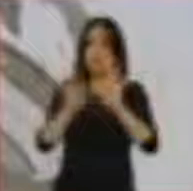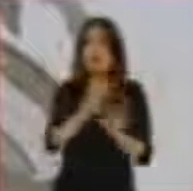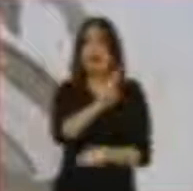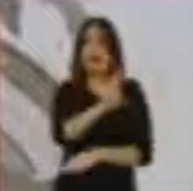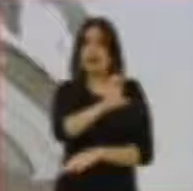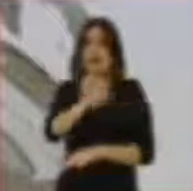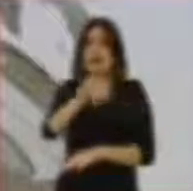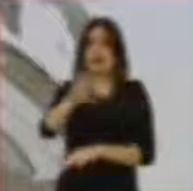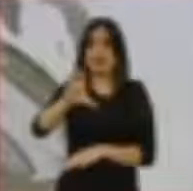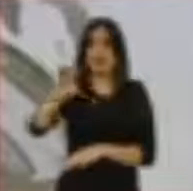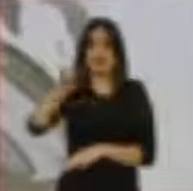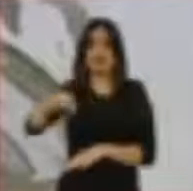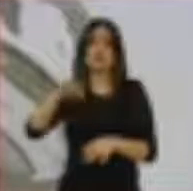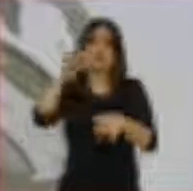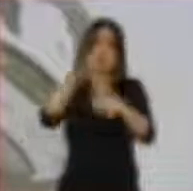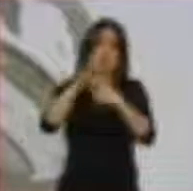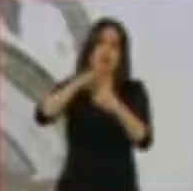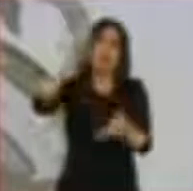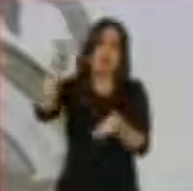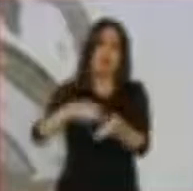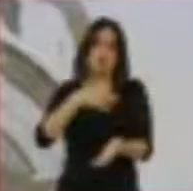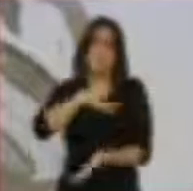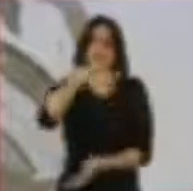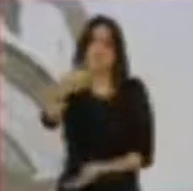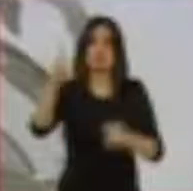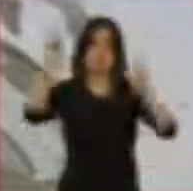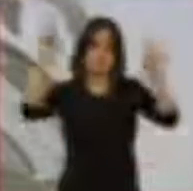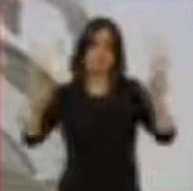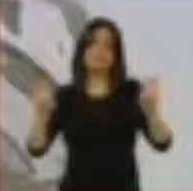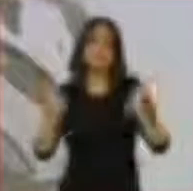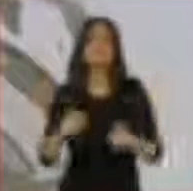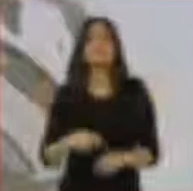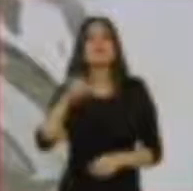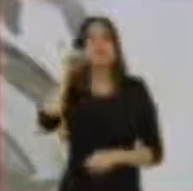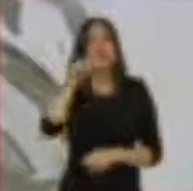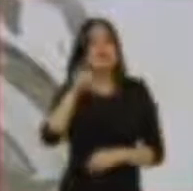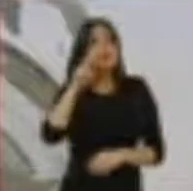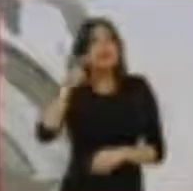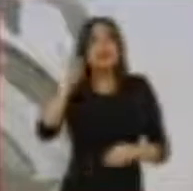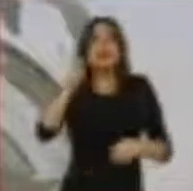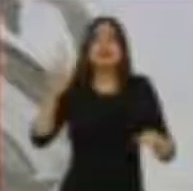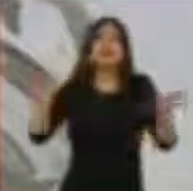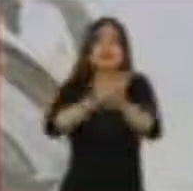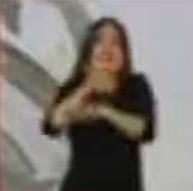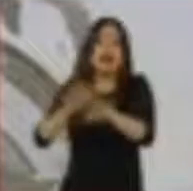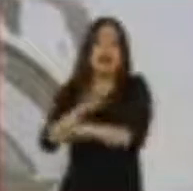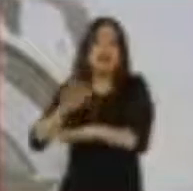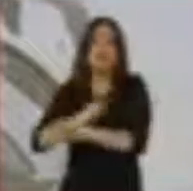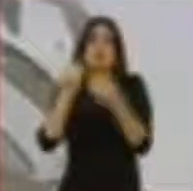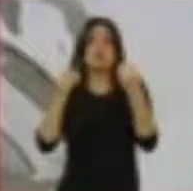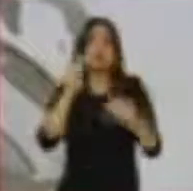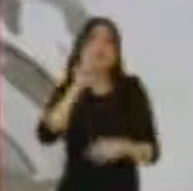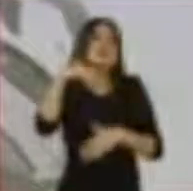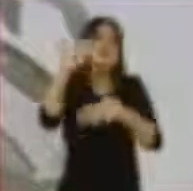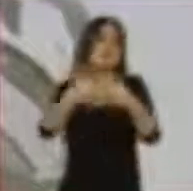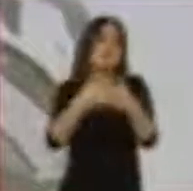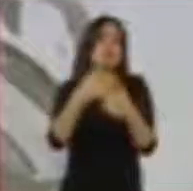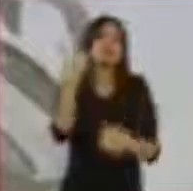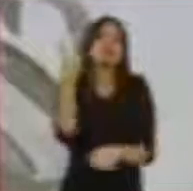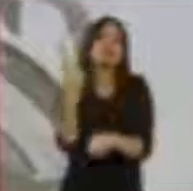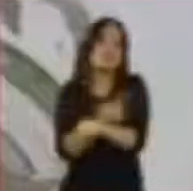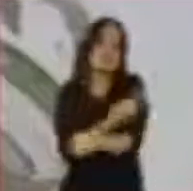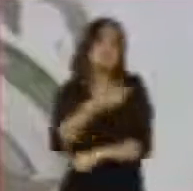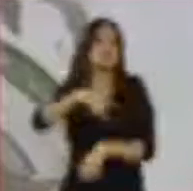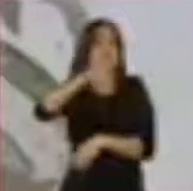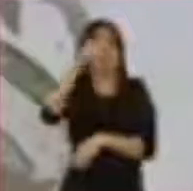Y yo creo que es es un cambio institucional en el cual veremos los resultados pronto. Pero